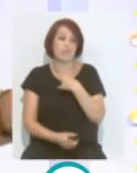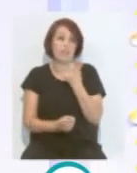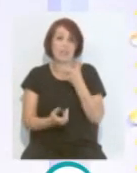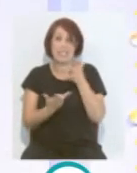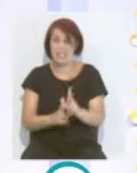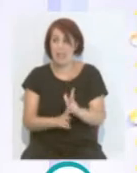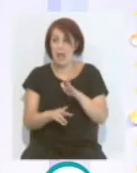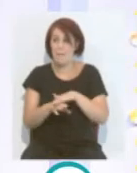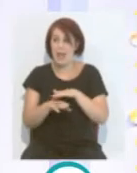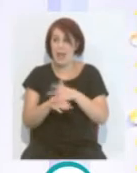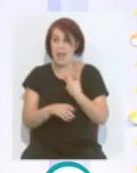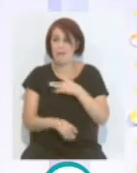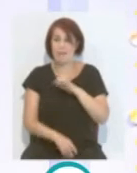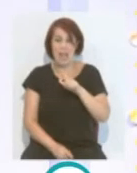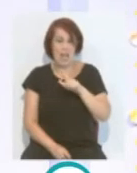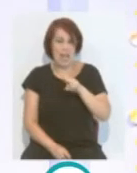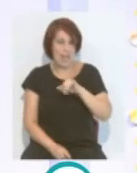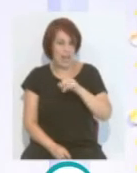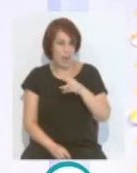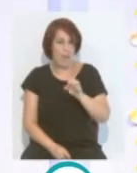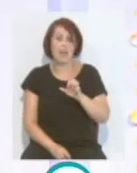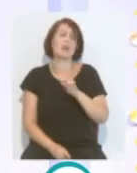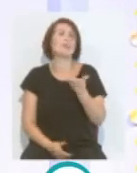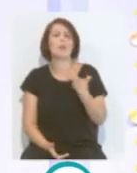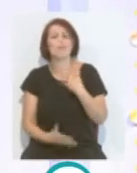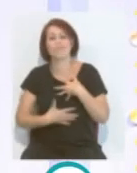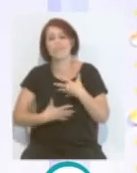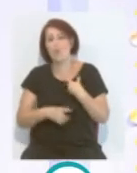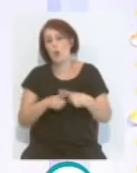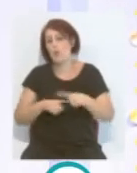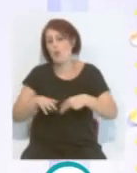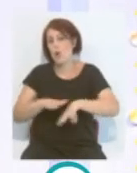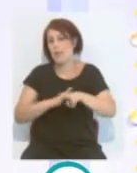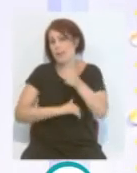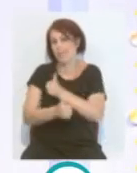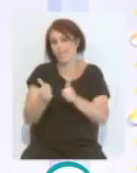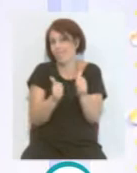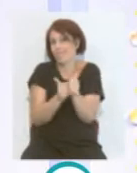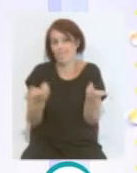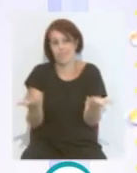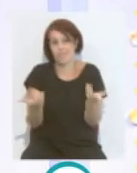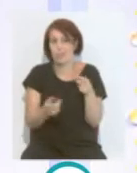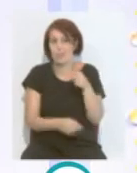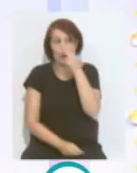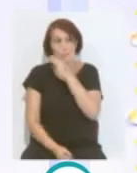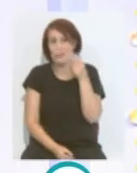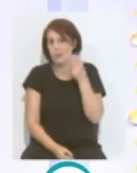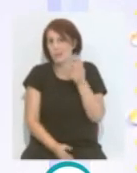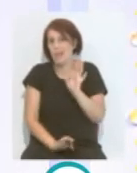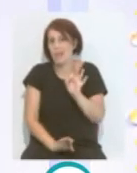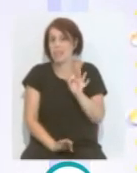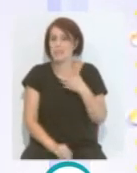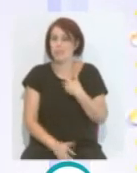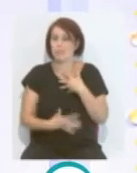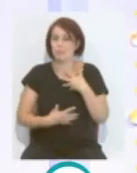silla, ¿no? Que era para Felipe. Pero desafortunadamente hay cosas del futbolista que priman muchas veces esos compromisos que tienen. Y